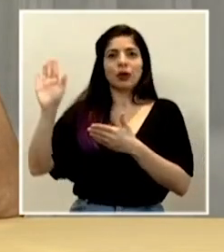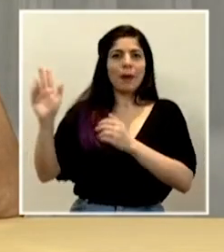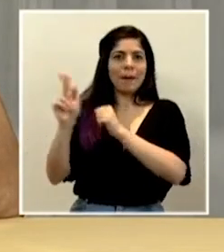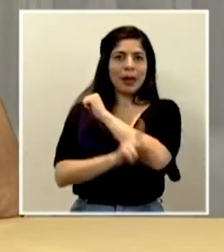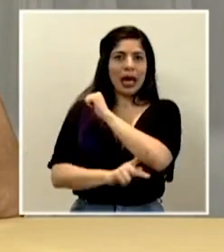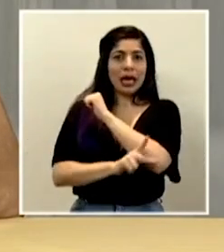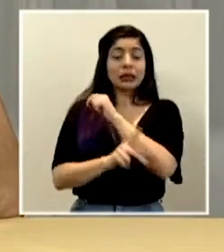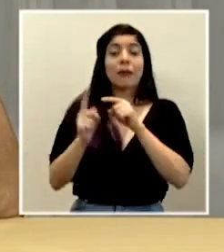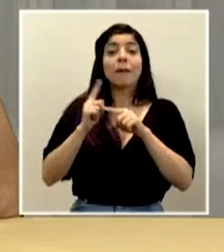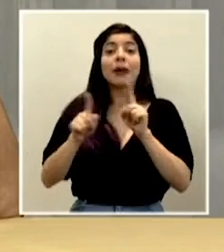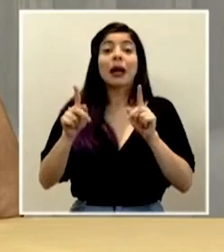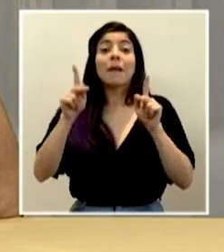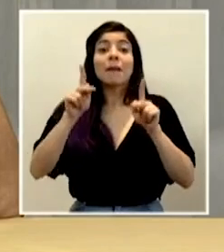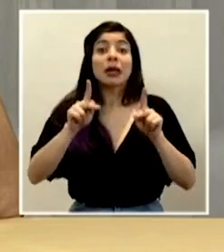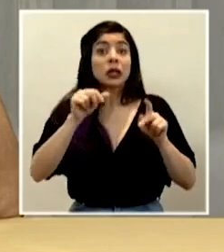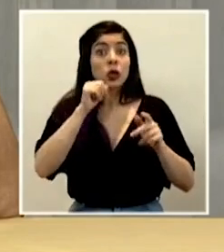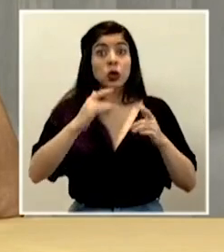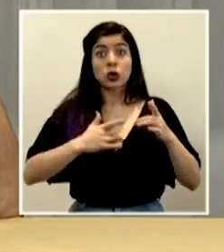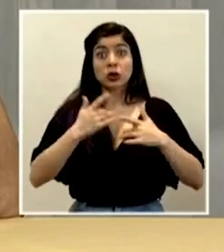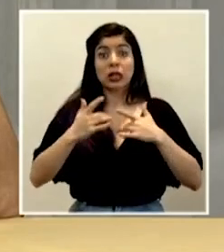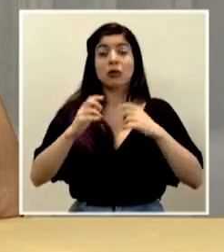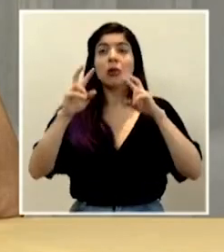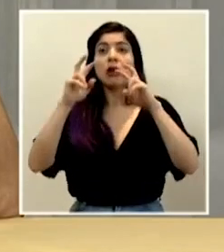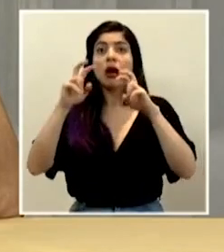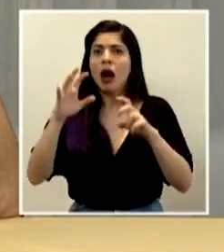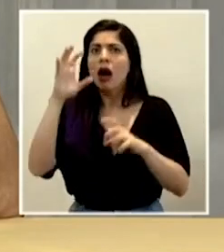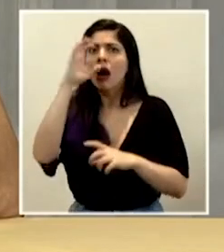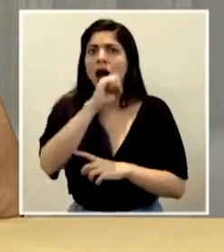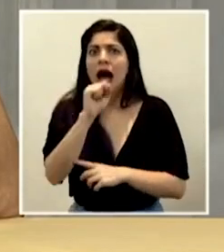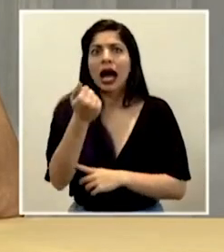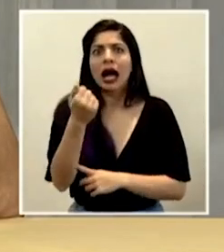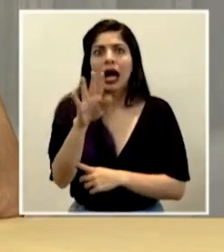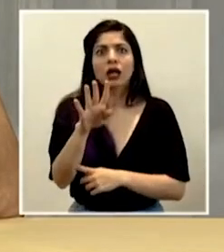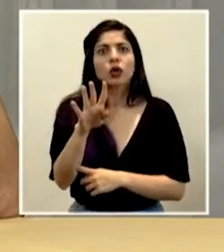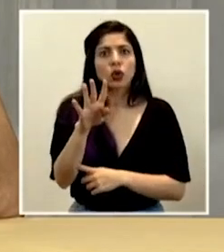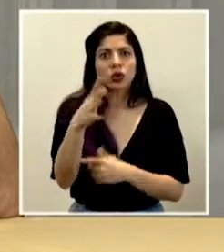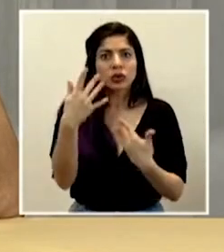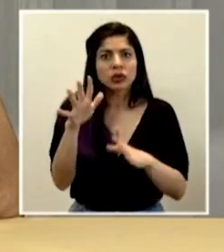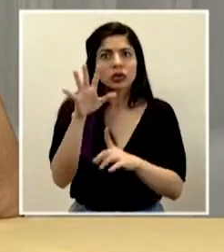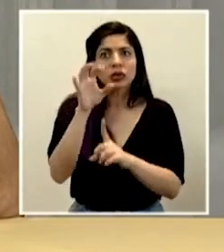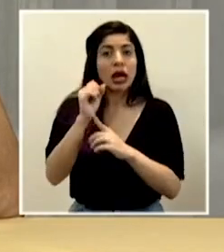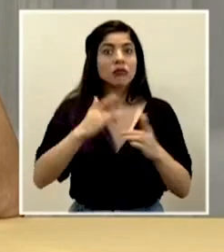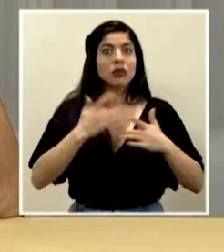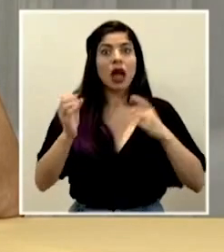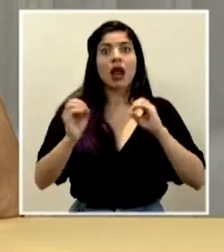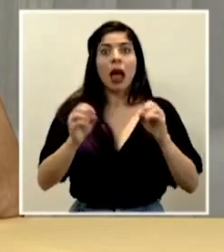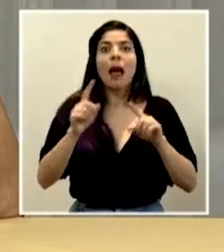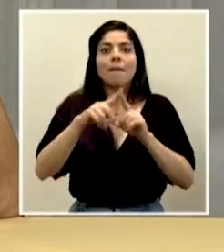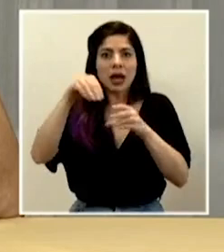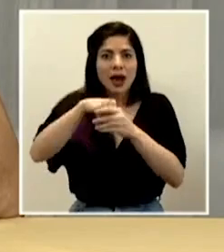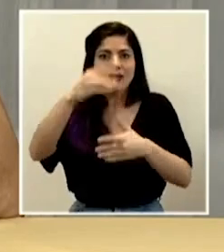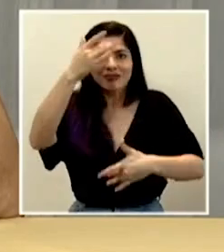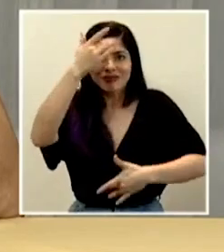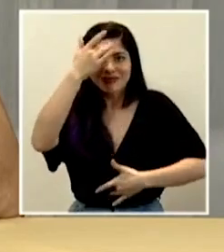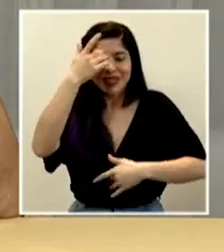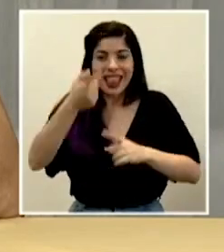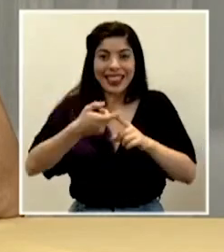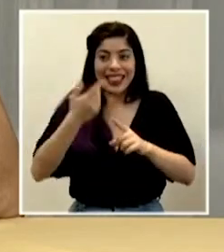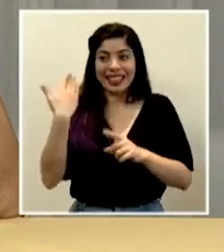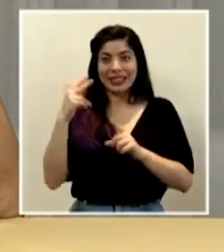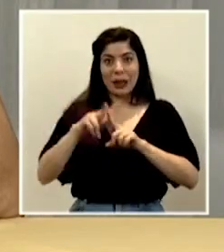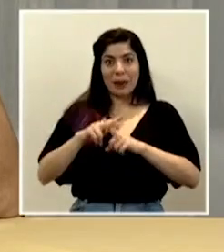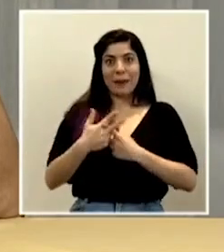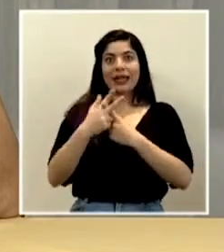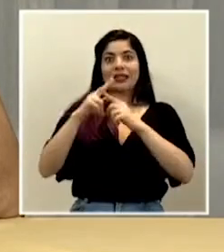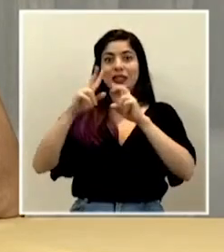captando son personas sin síntomas y de hecho ya llevamos 14 que se han identificado desde que iniciamos el operativo de ese